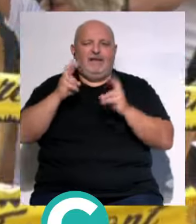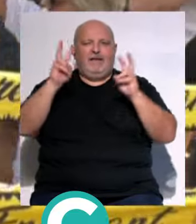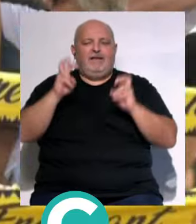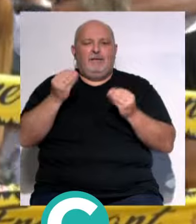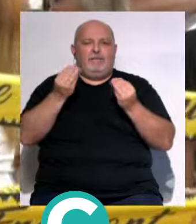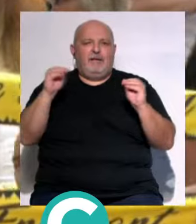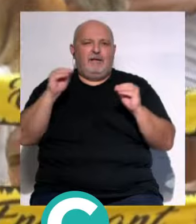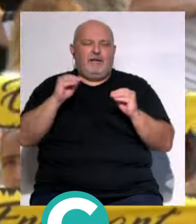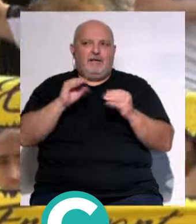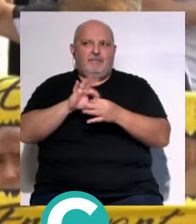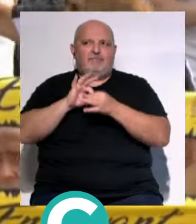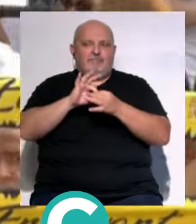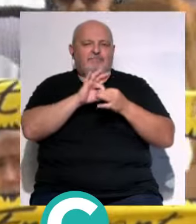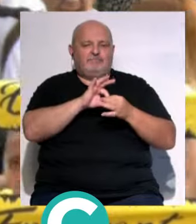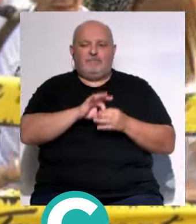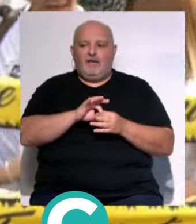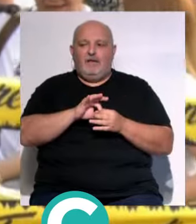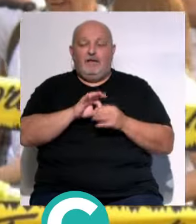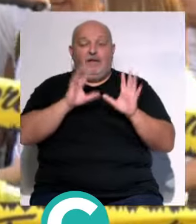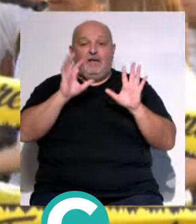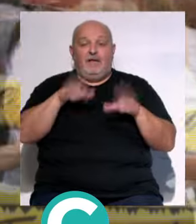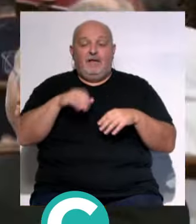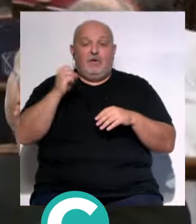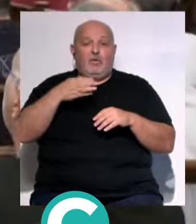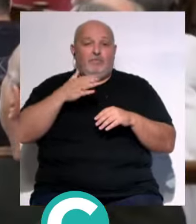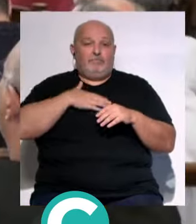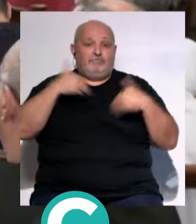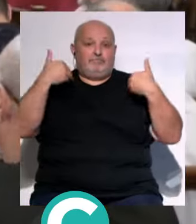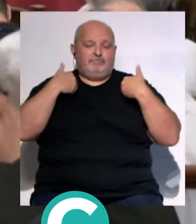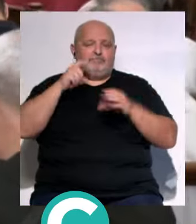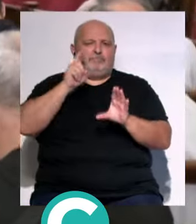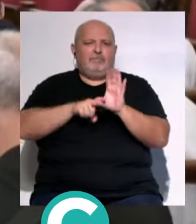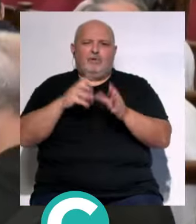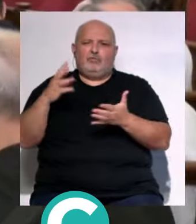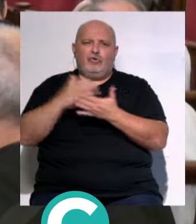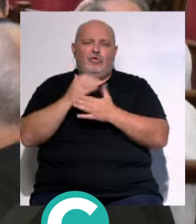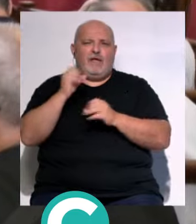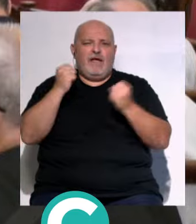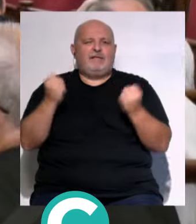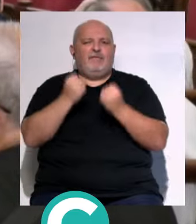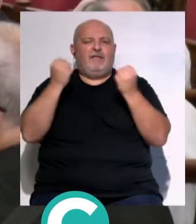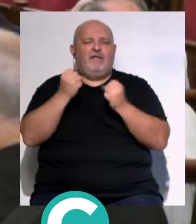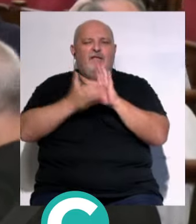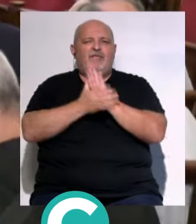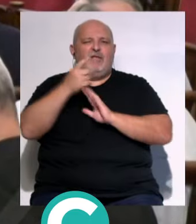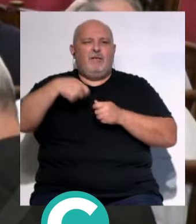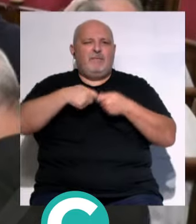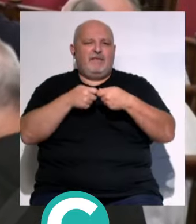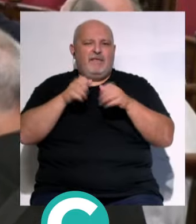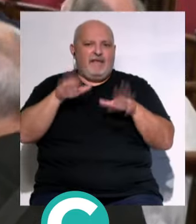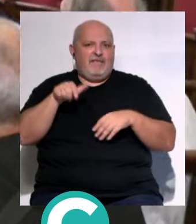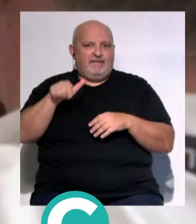reforzar... ...sus alianzas y vínculos... ...el Cádiz Club de Fútbol... ...ha participado en todas las actividades... ...que la Federación de Peñas